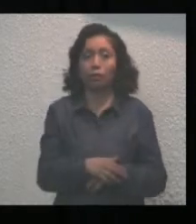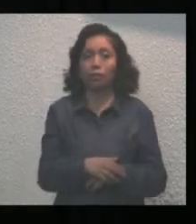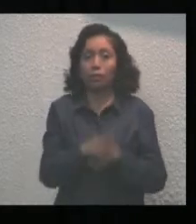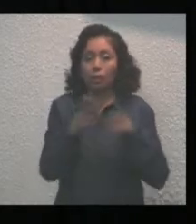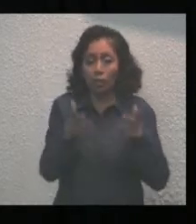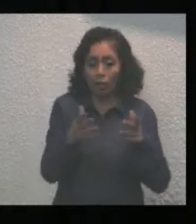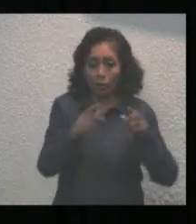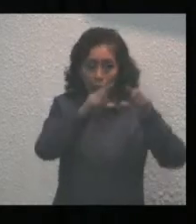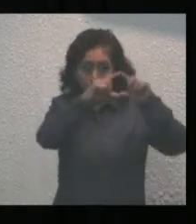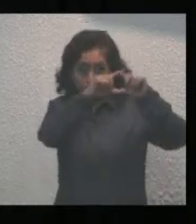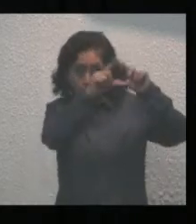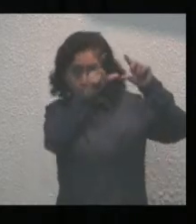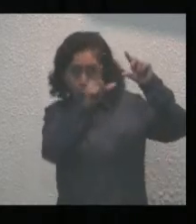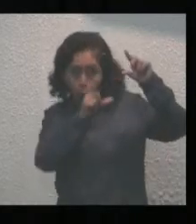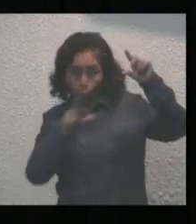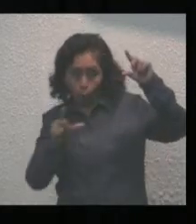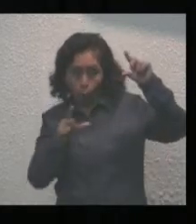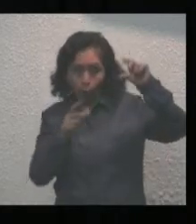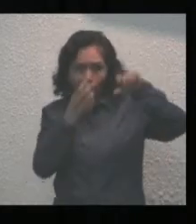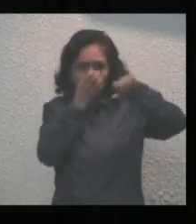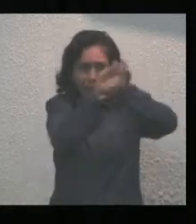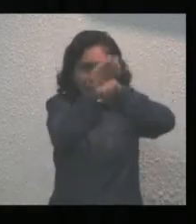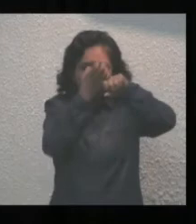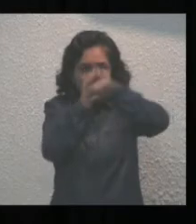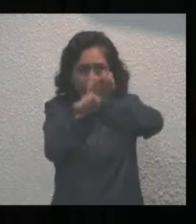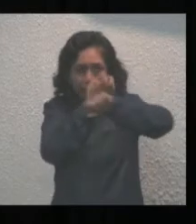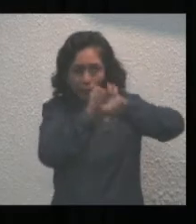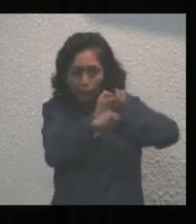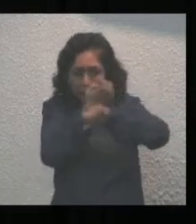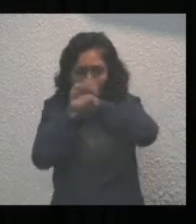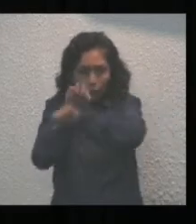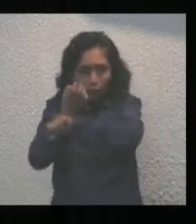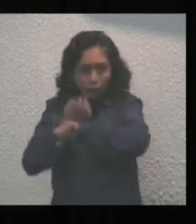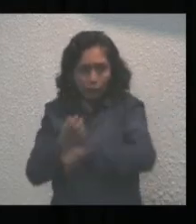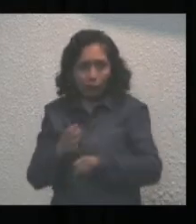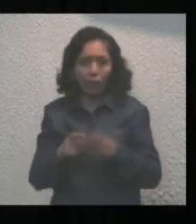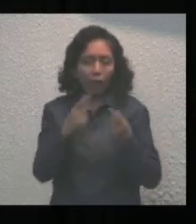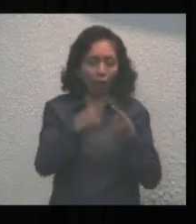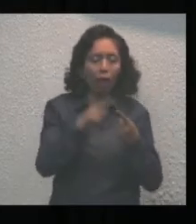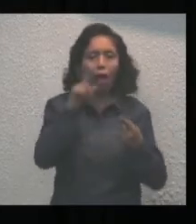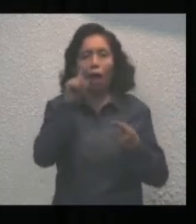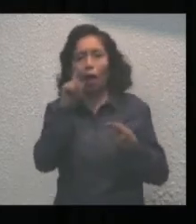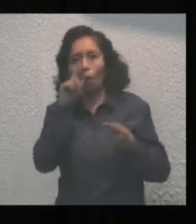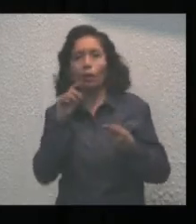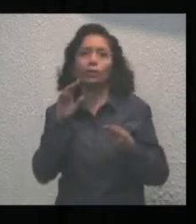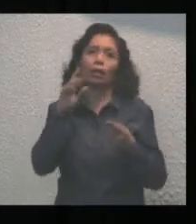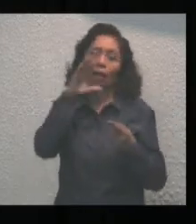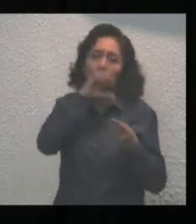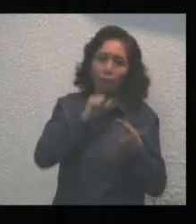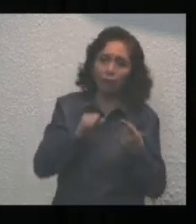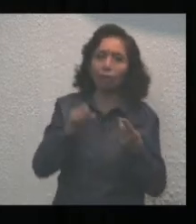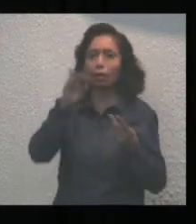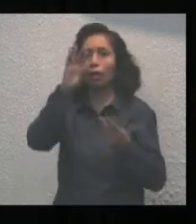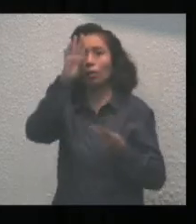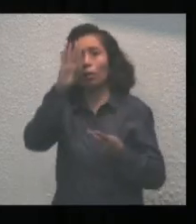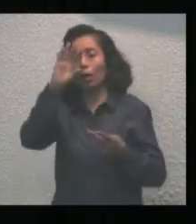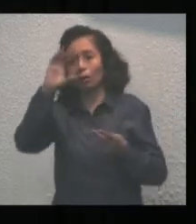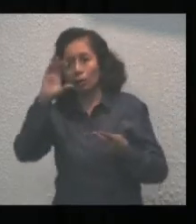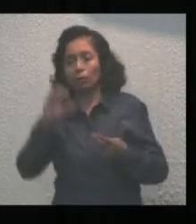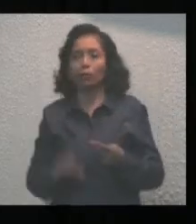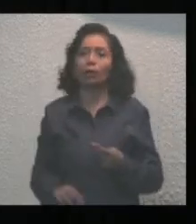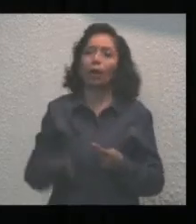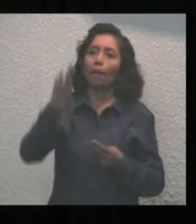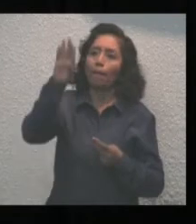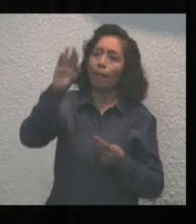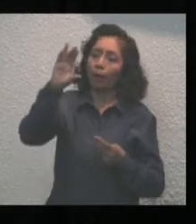integrantes de la Federación son los estados de Aguascalientes, Baja California, Baja California